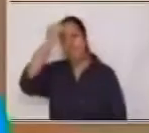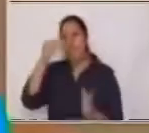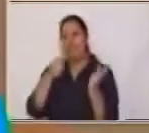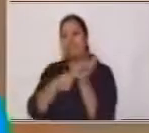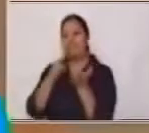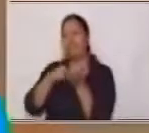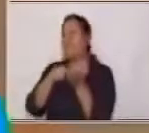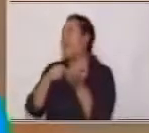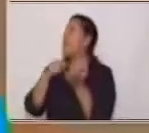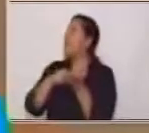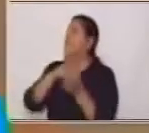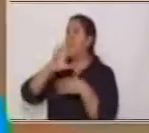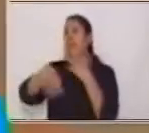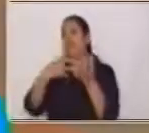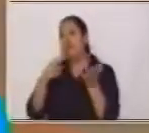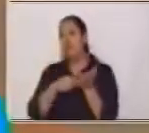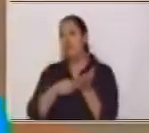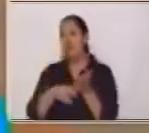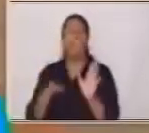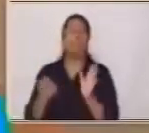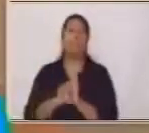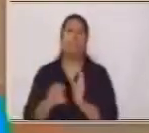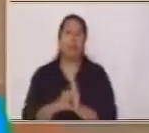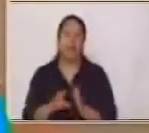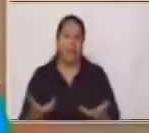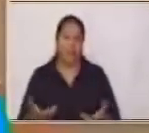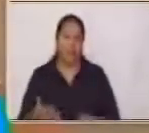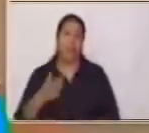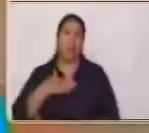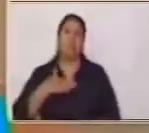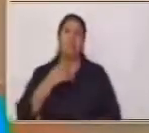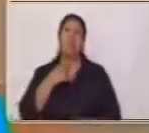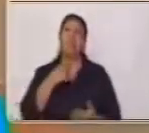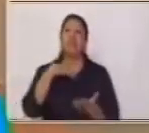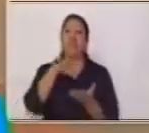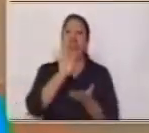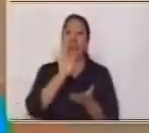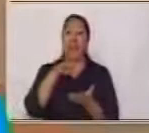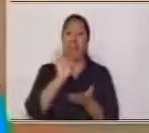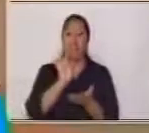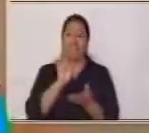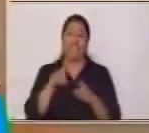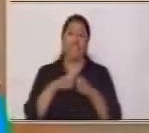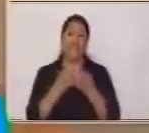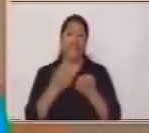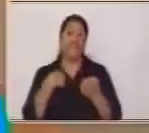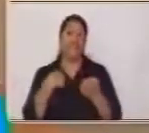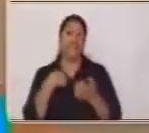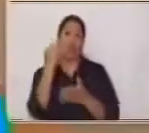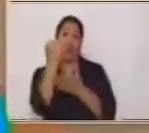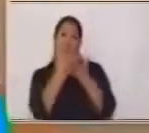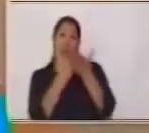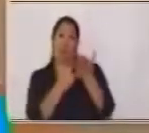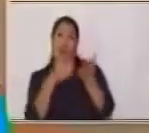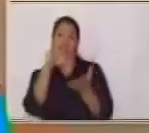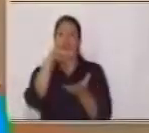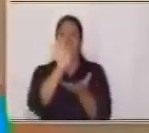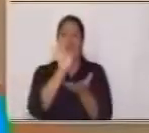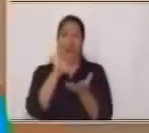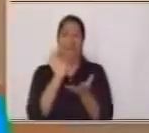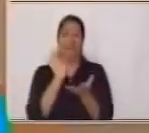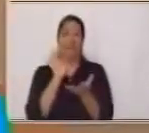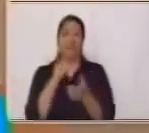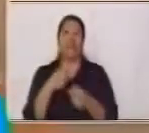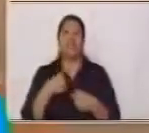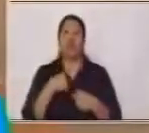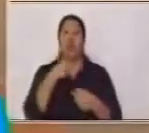Por ejemplo A mí me gusta La pera Entonces voy a dibujar Una hermosa pera La puedo colorear